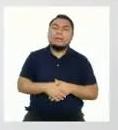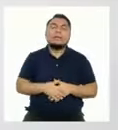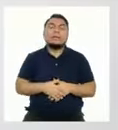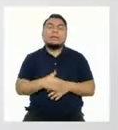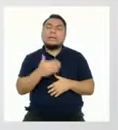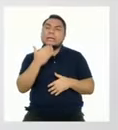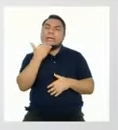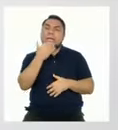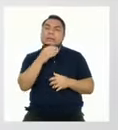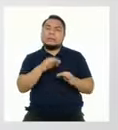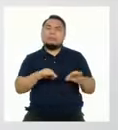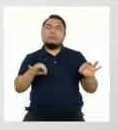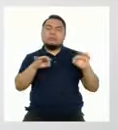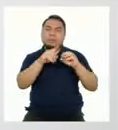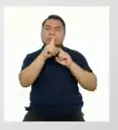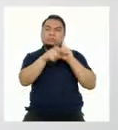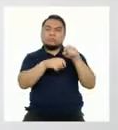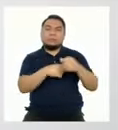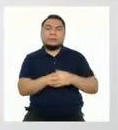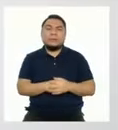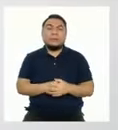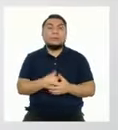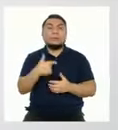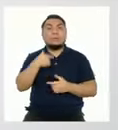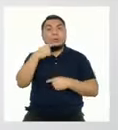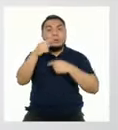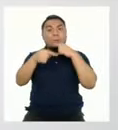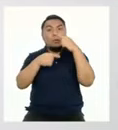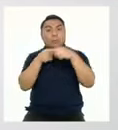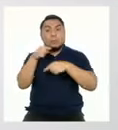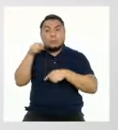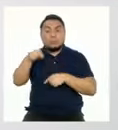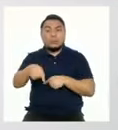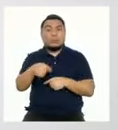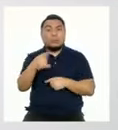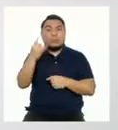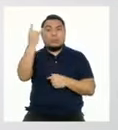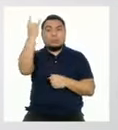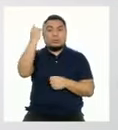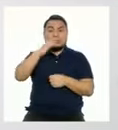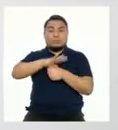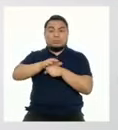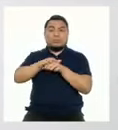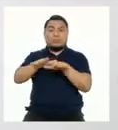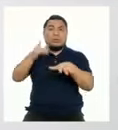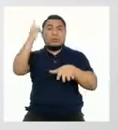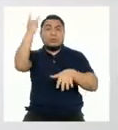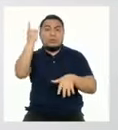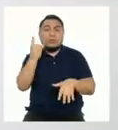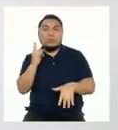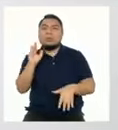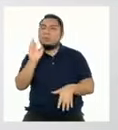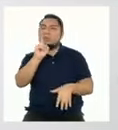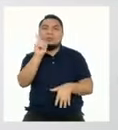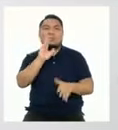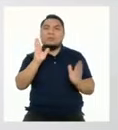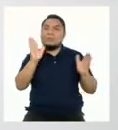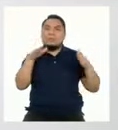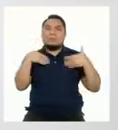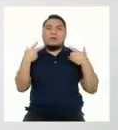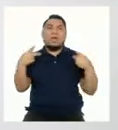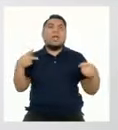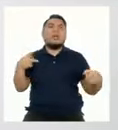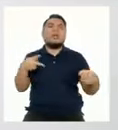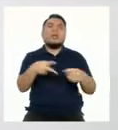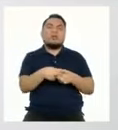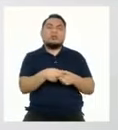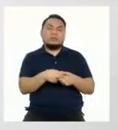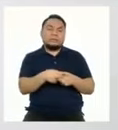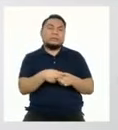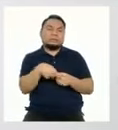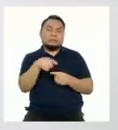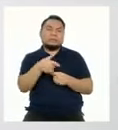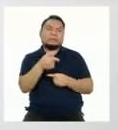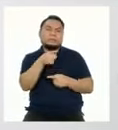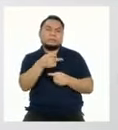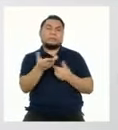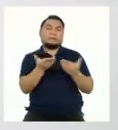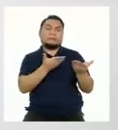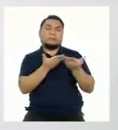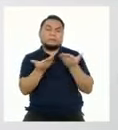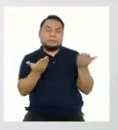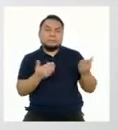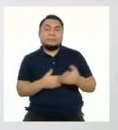pregunta tan útil. Te cuento que en estado de emergencia no se puede realizar el corte de servicio.